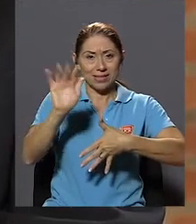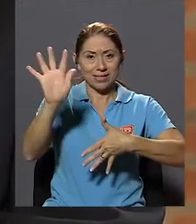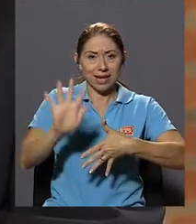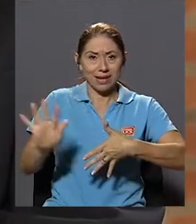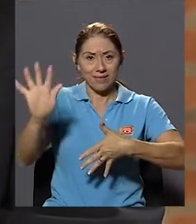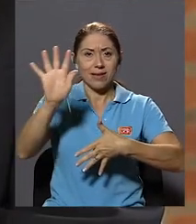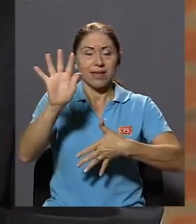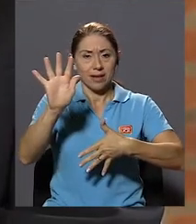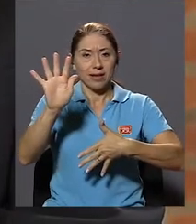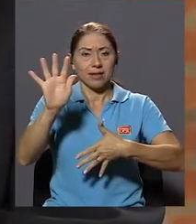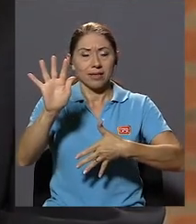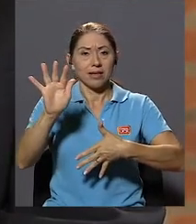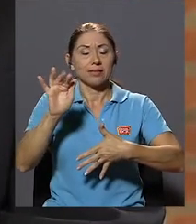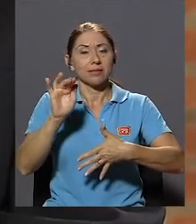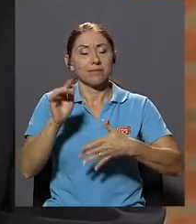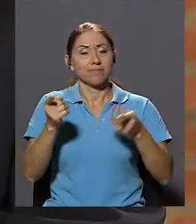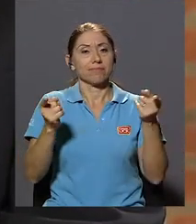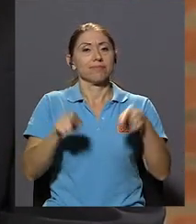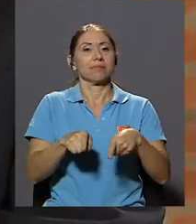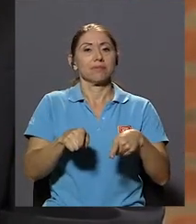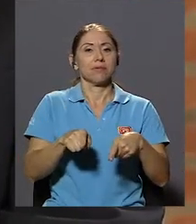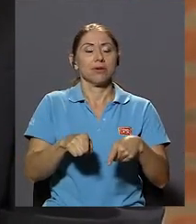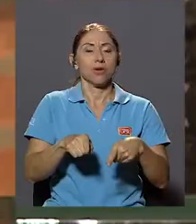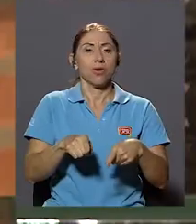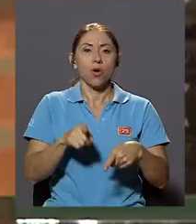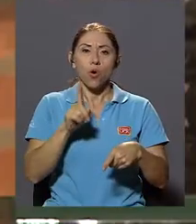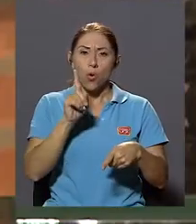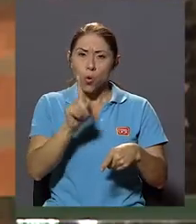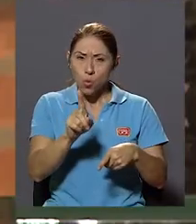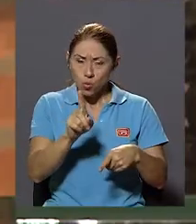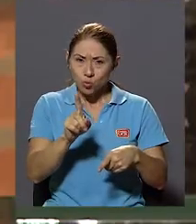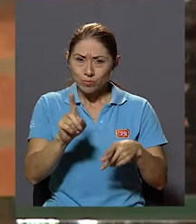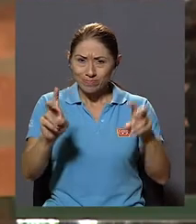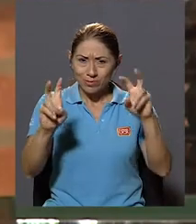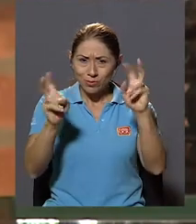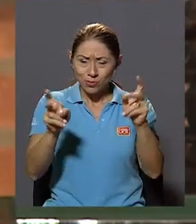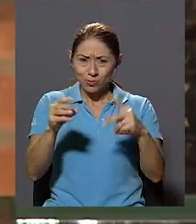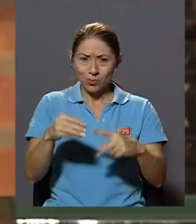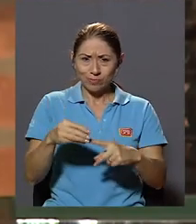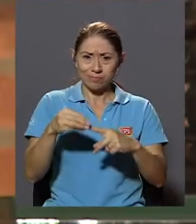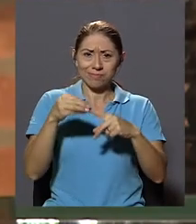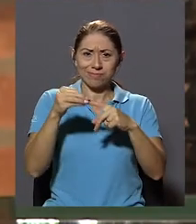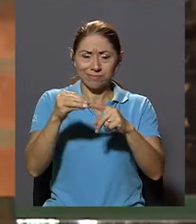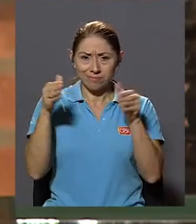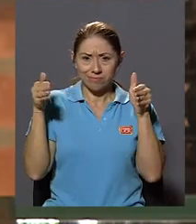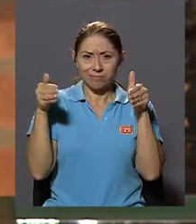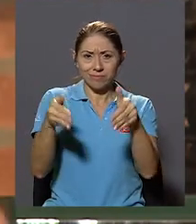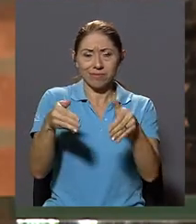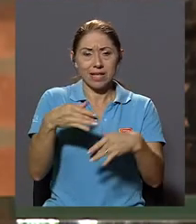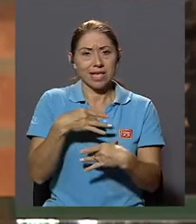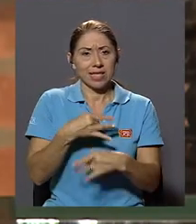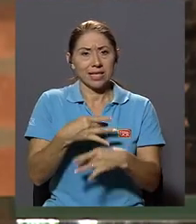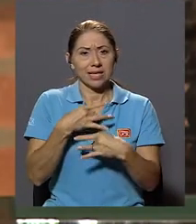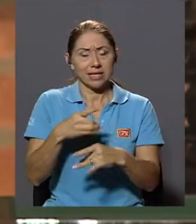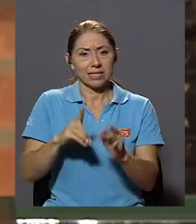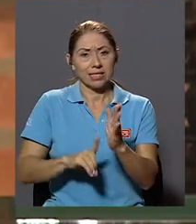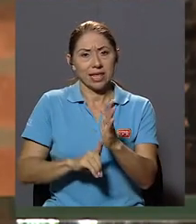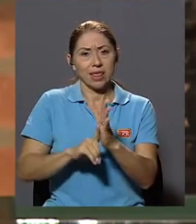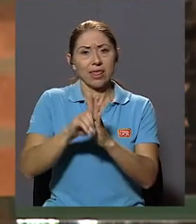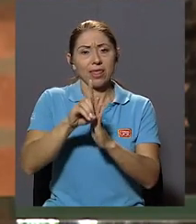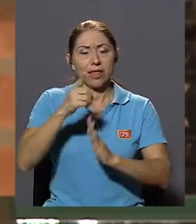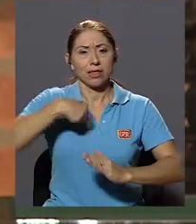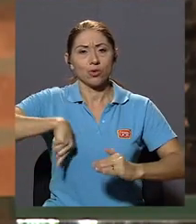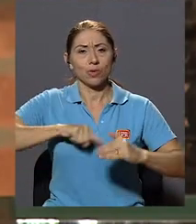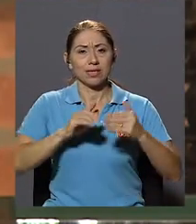caribeñas Se ha convertido en un punto focal De los intereses en el desarrollo De